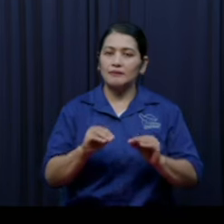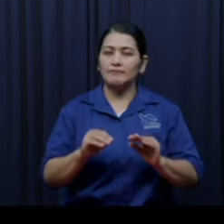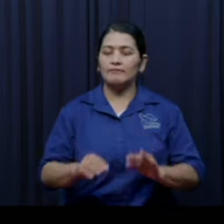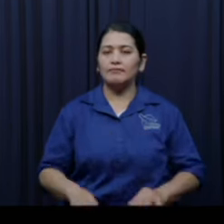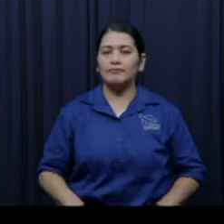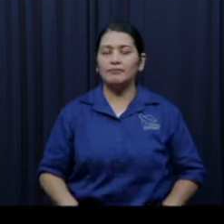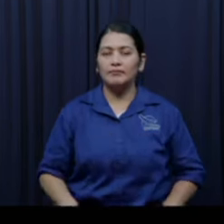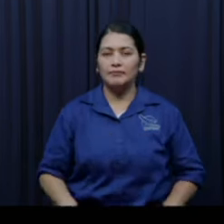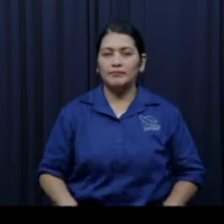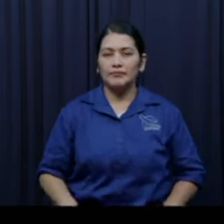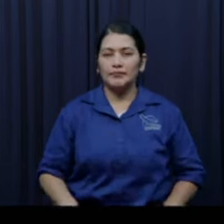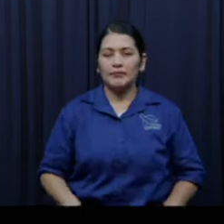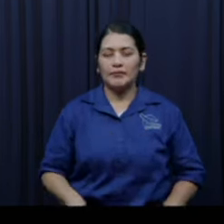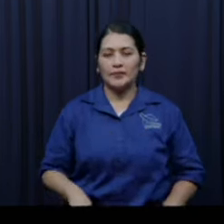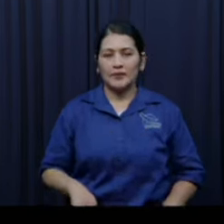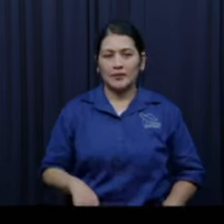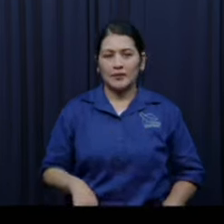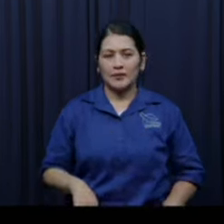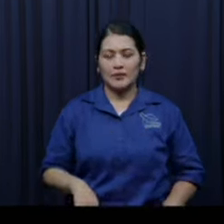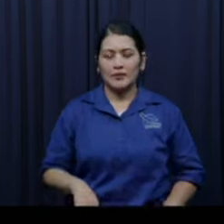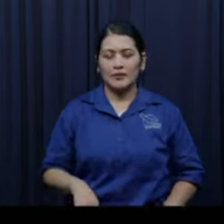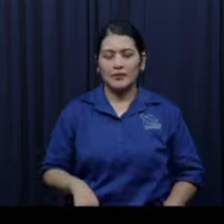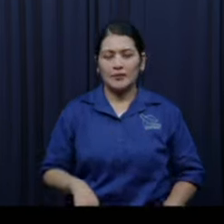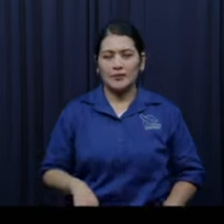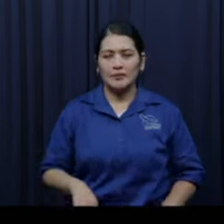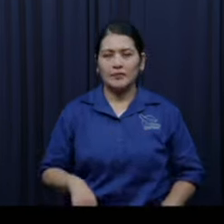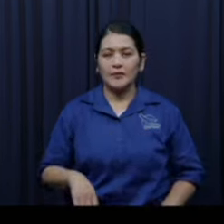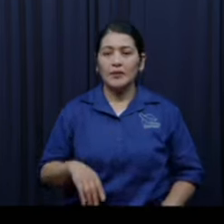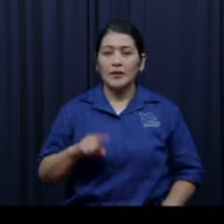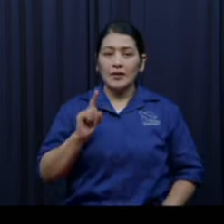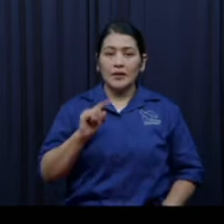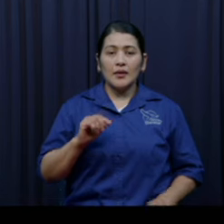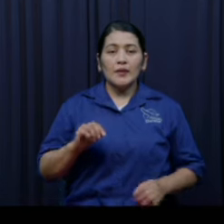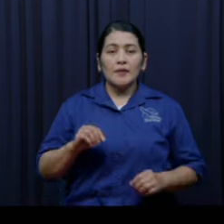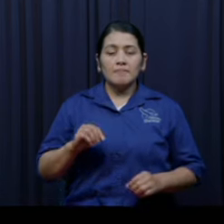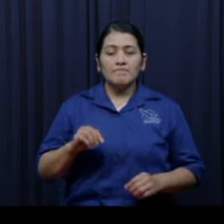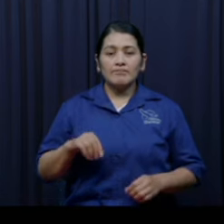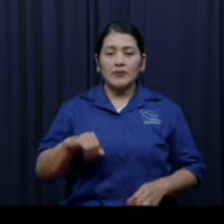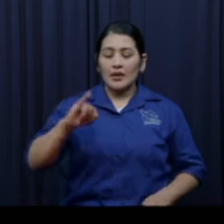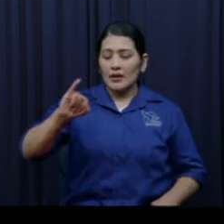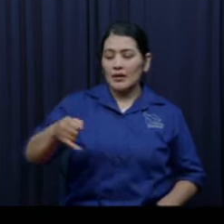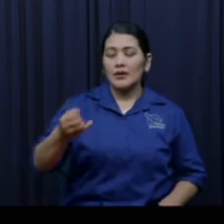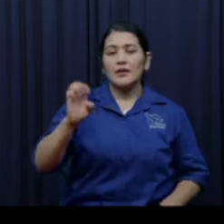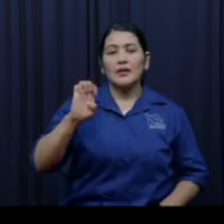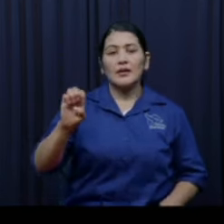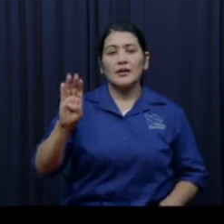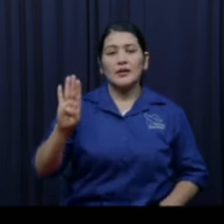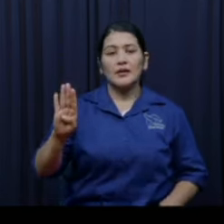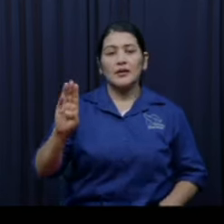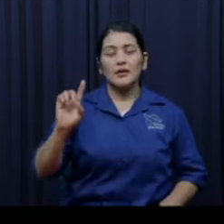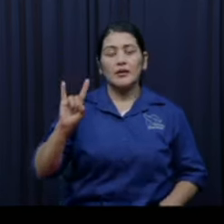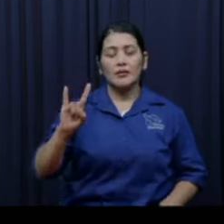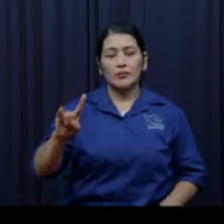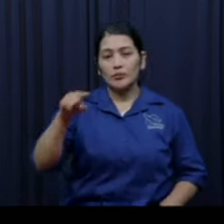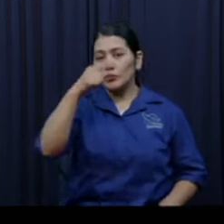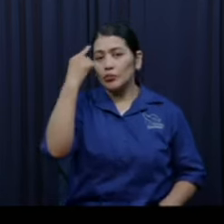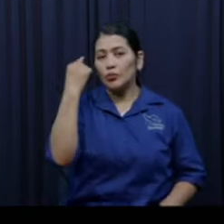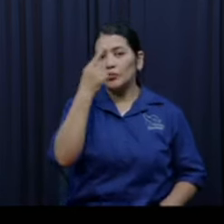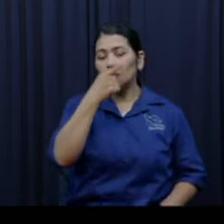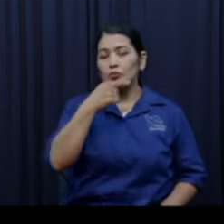esto es lo que yo le decía a los hermanos en la mañana, que jebús, los jebuseos,